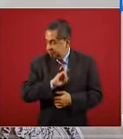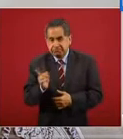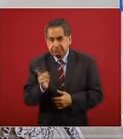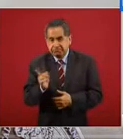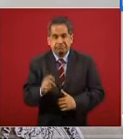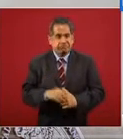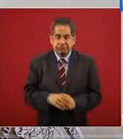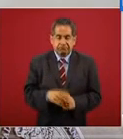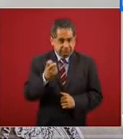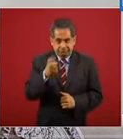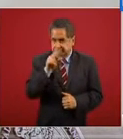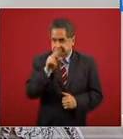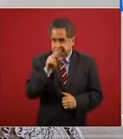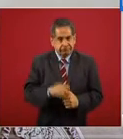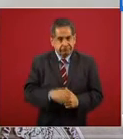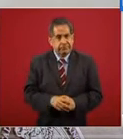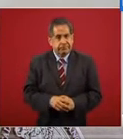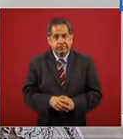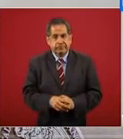esa